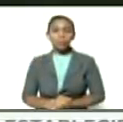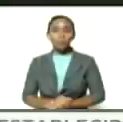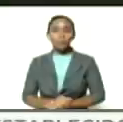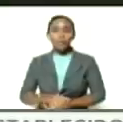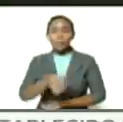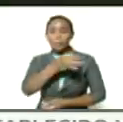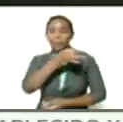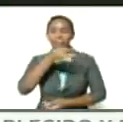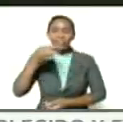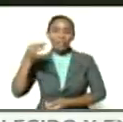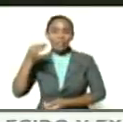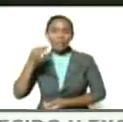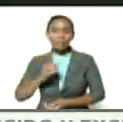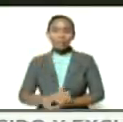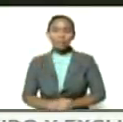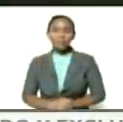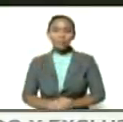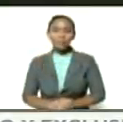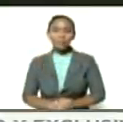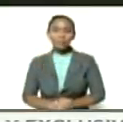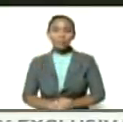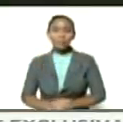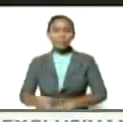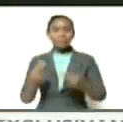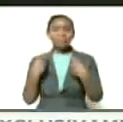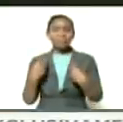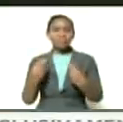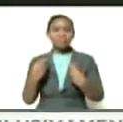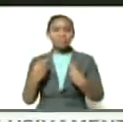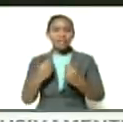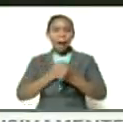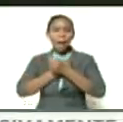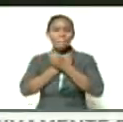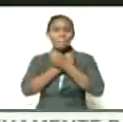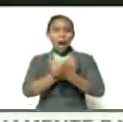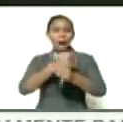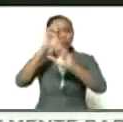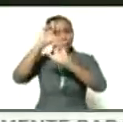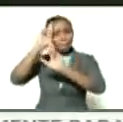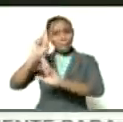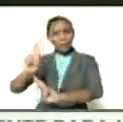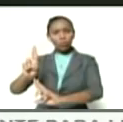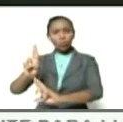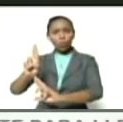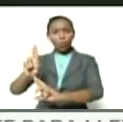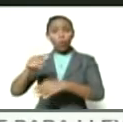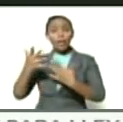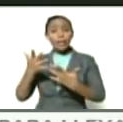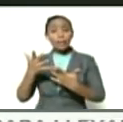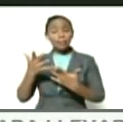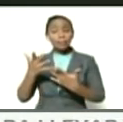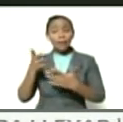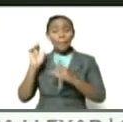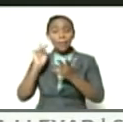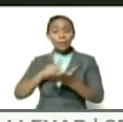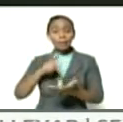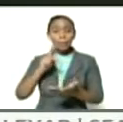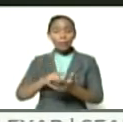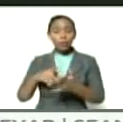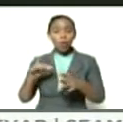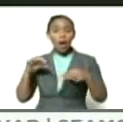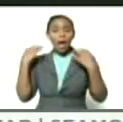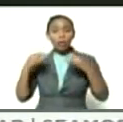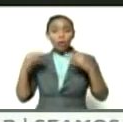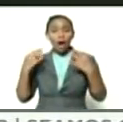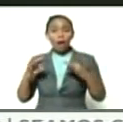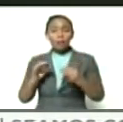extraordinaria para amar, respetar y ser parte de la naturaleza.